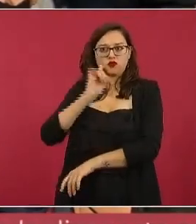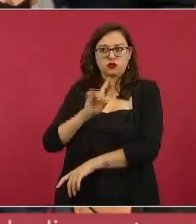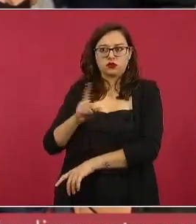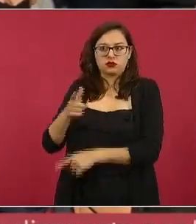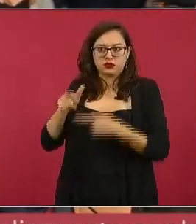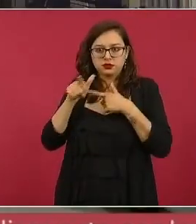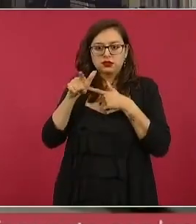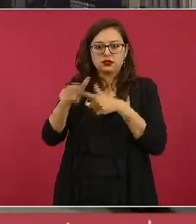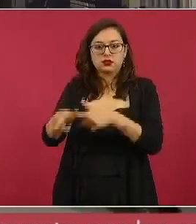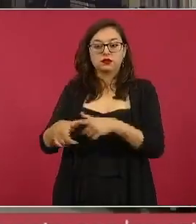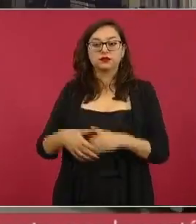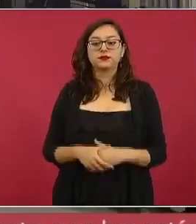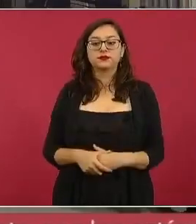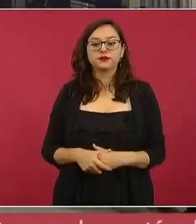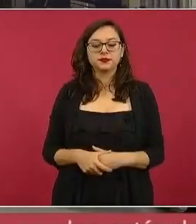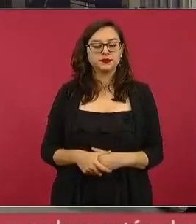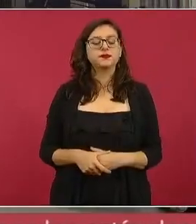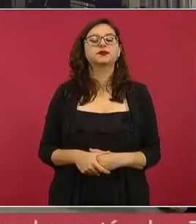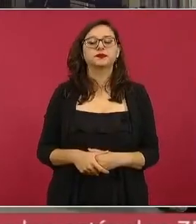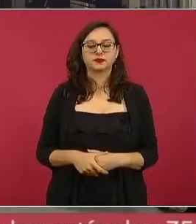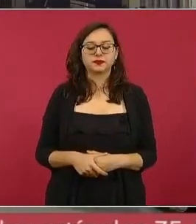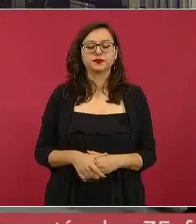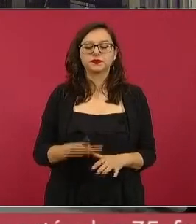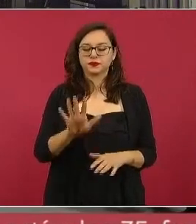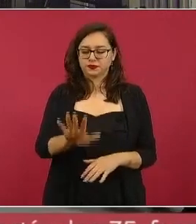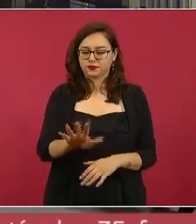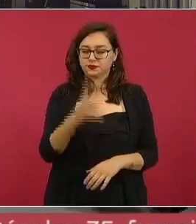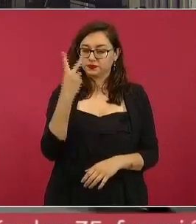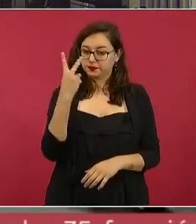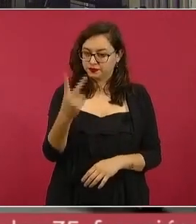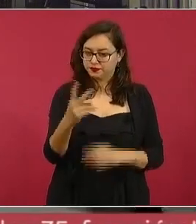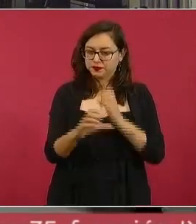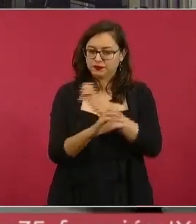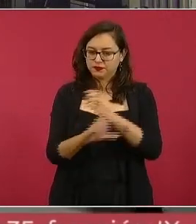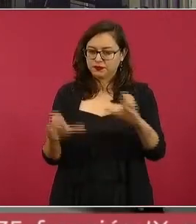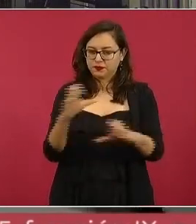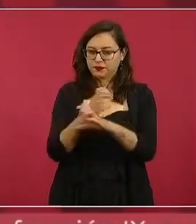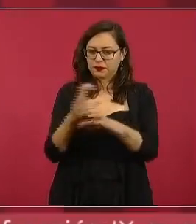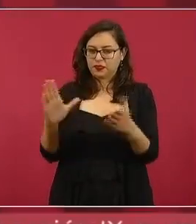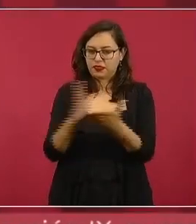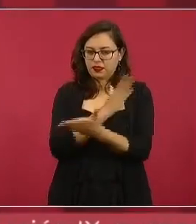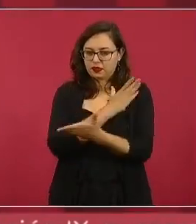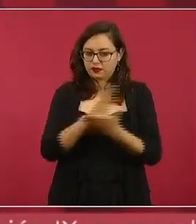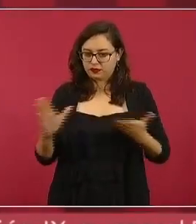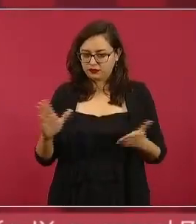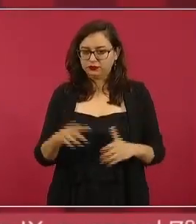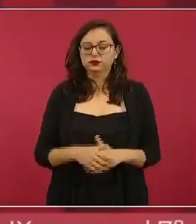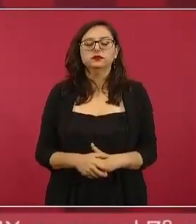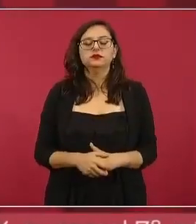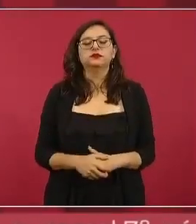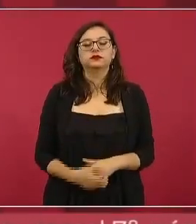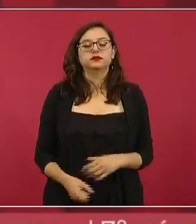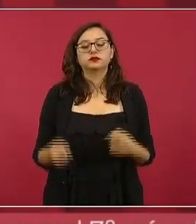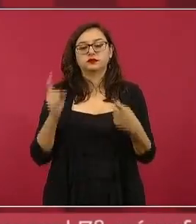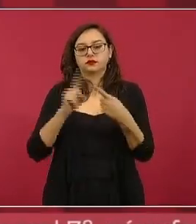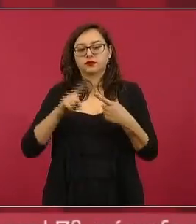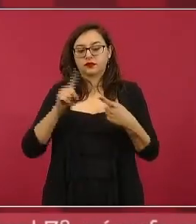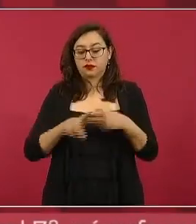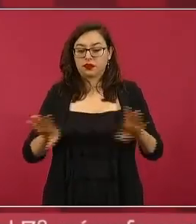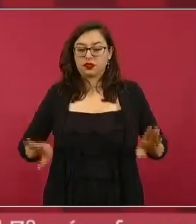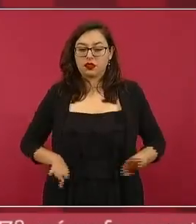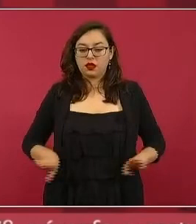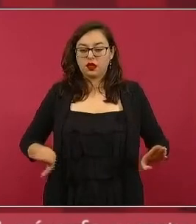propias mujeres si aquí hay dos cosas una que tiene que ver con las convicciones que